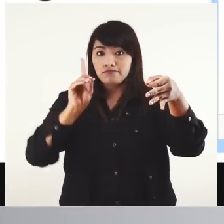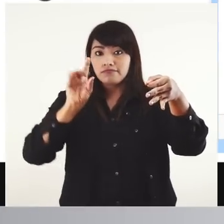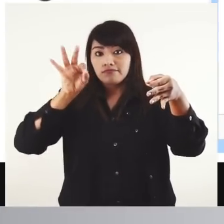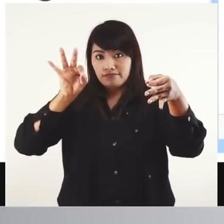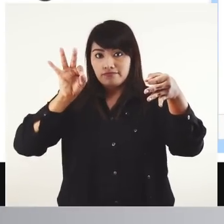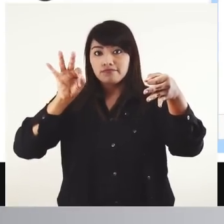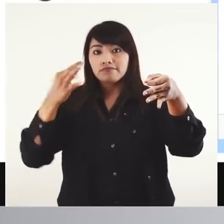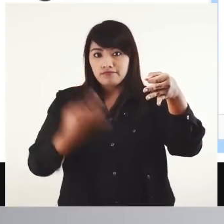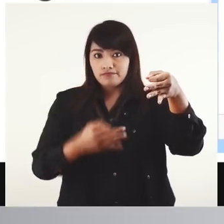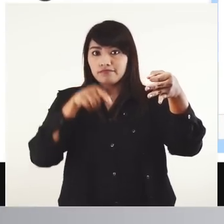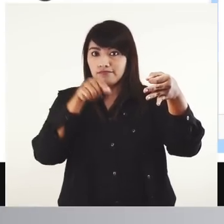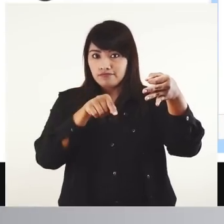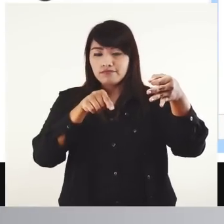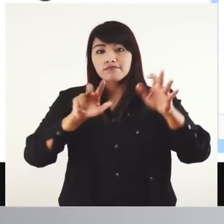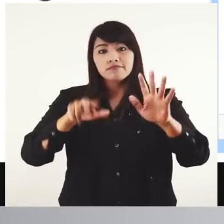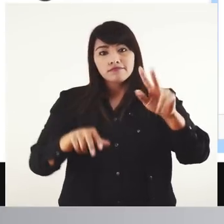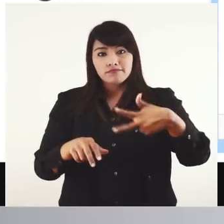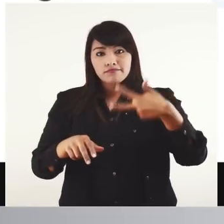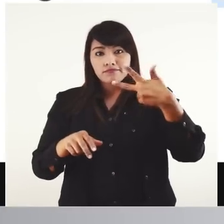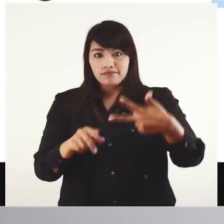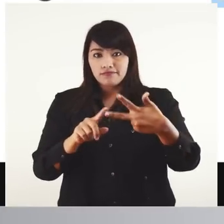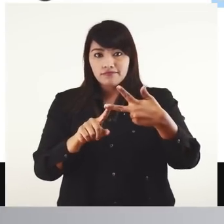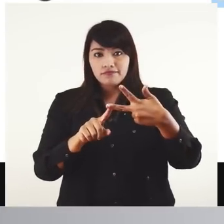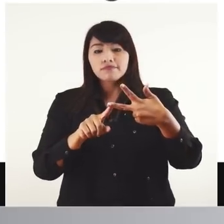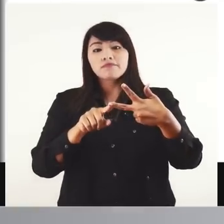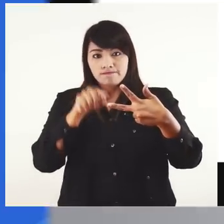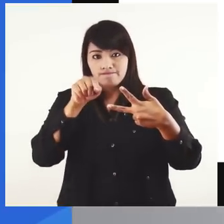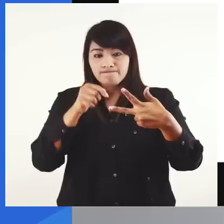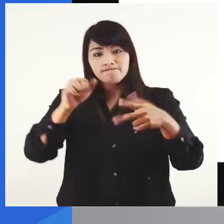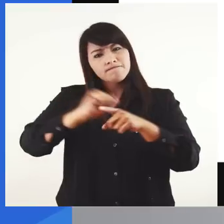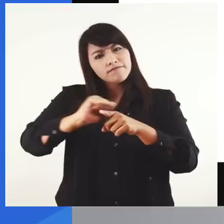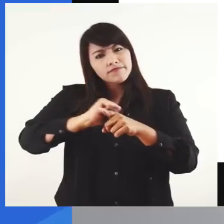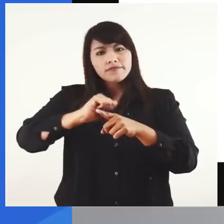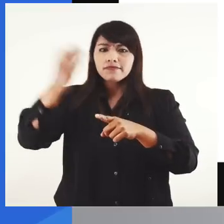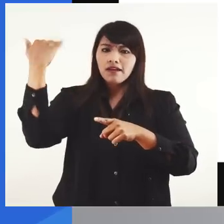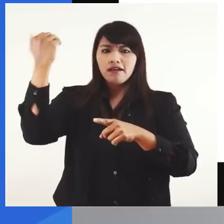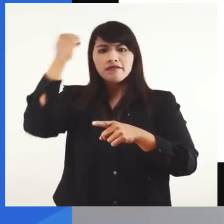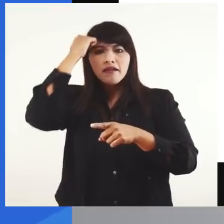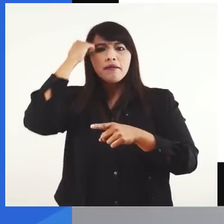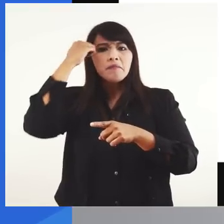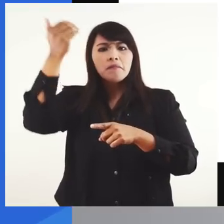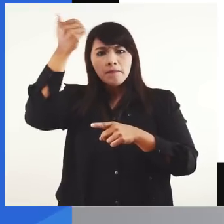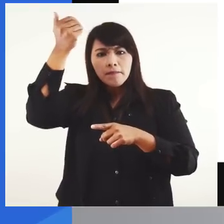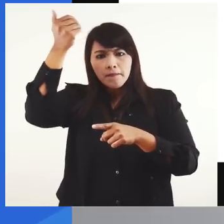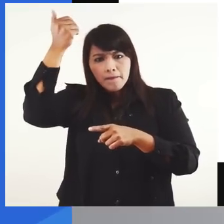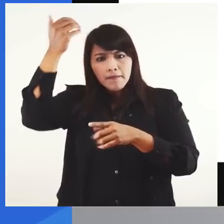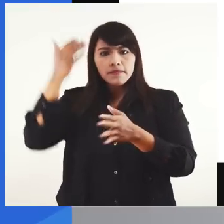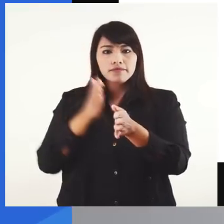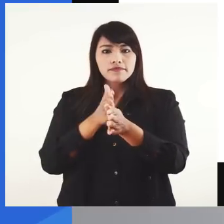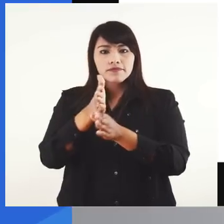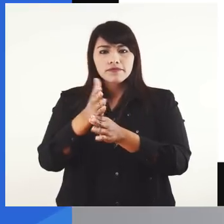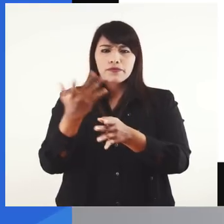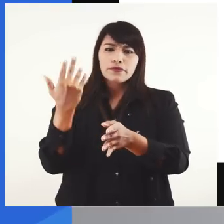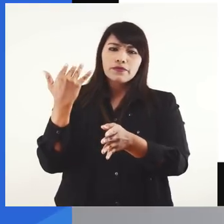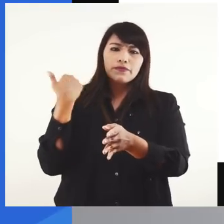estar en formato PDF. Paso 3. Ingresa capacitaciones recibidas y conocimientos adquiridos a lo